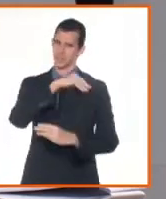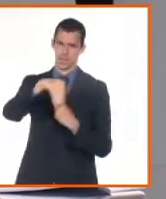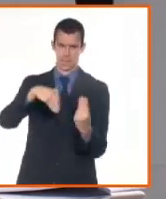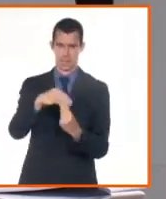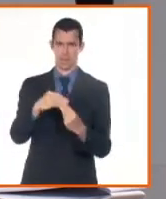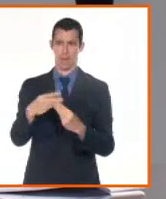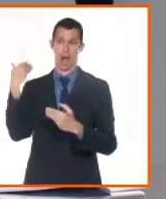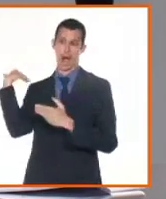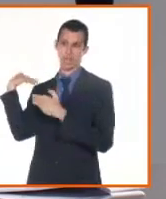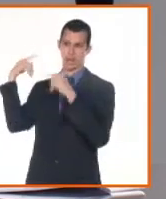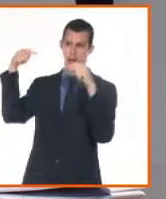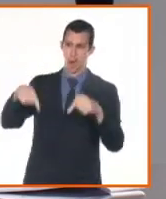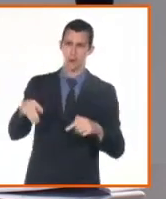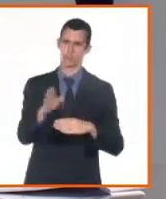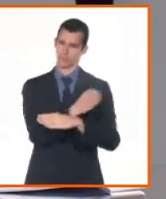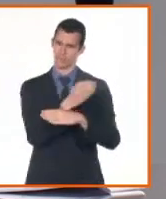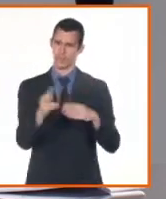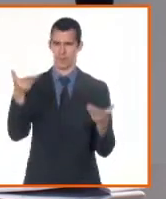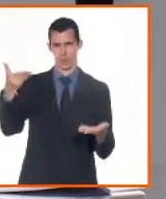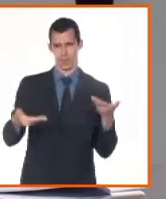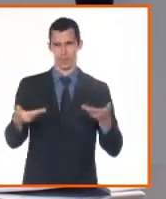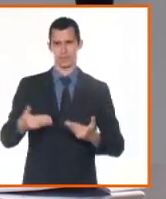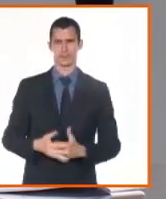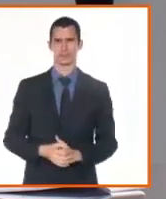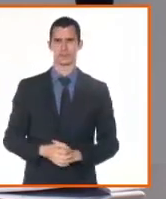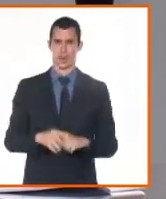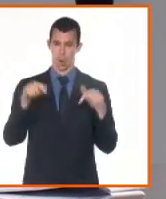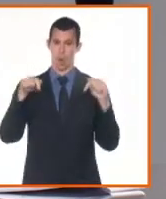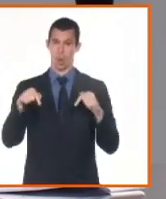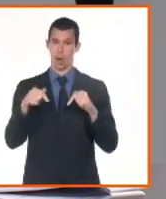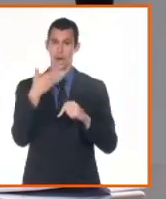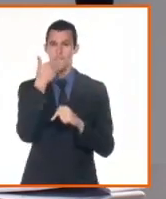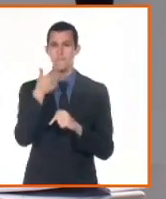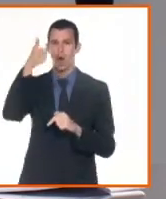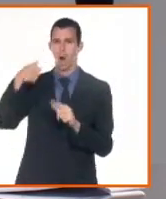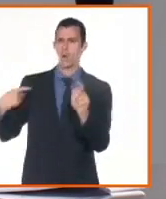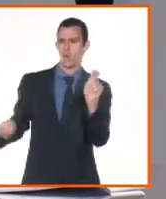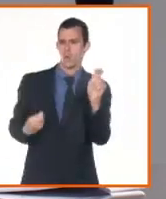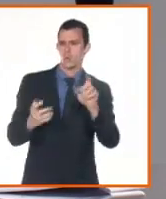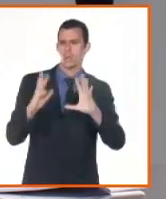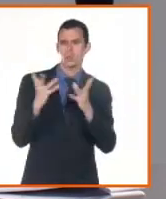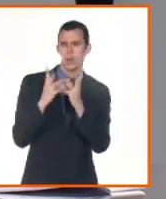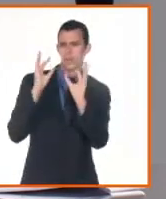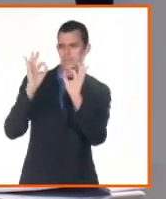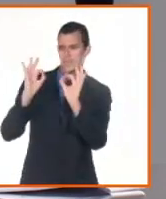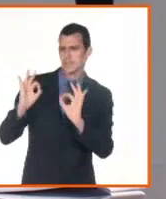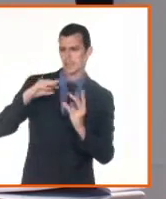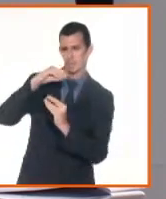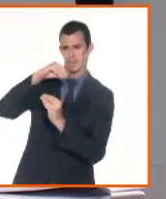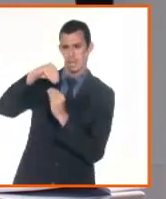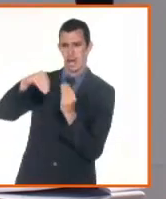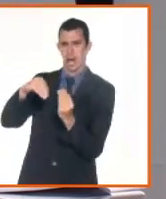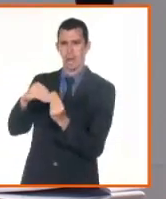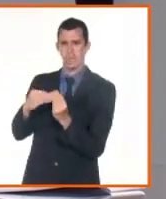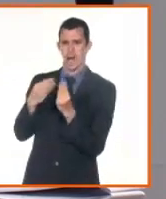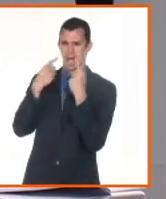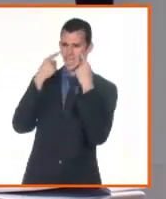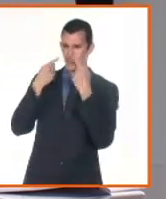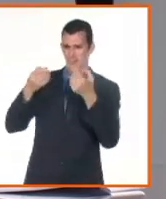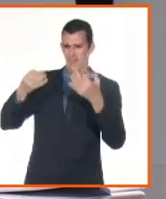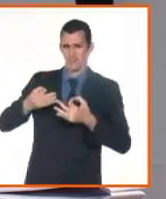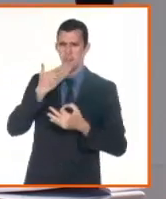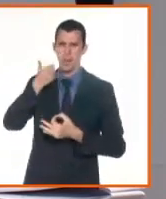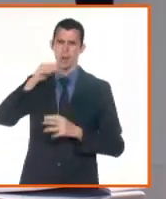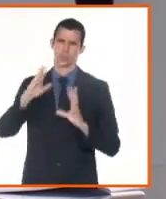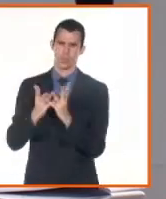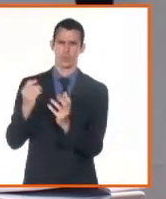en un proceso de perfeccionamiento. En este sentido, la población se ha